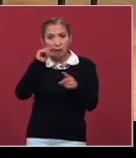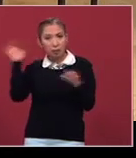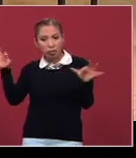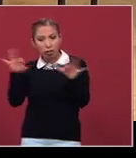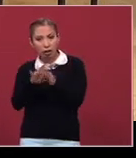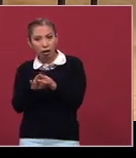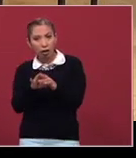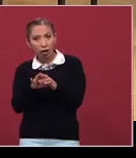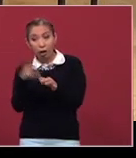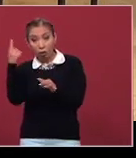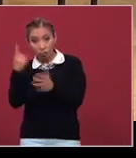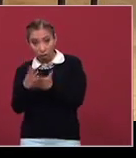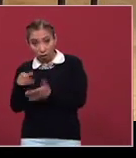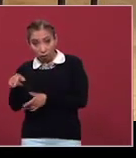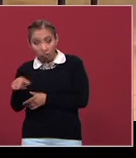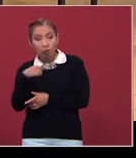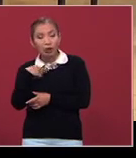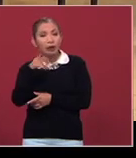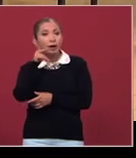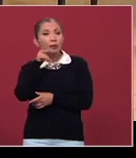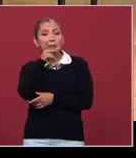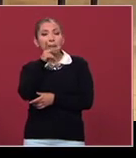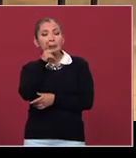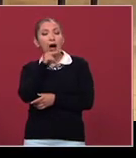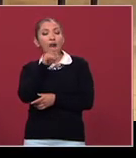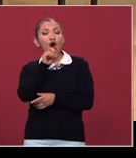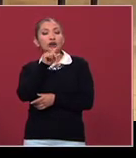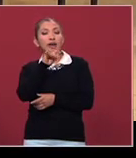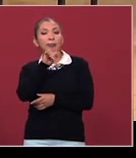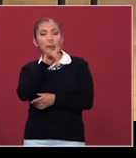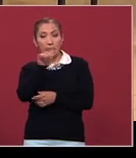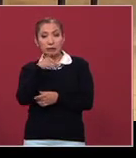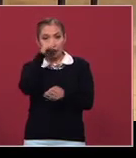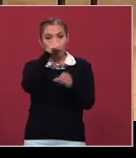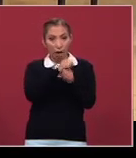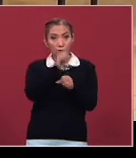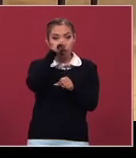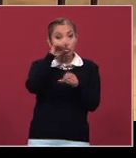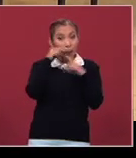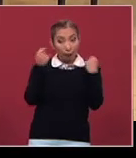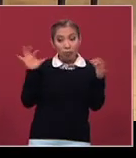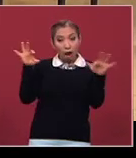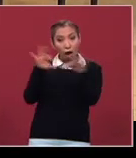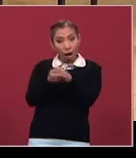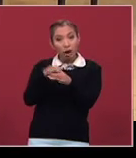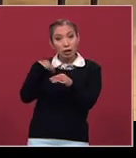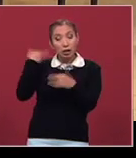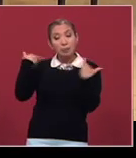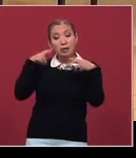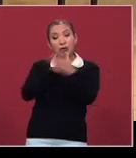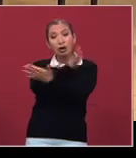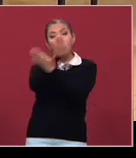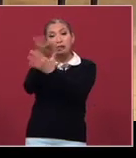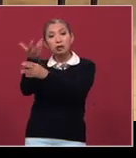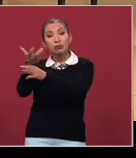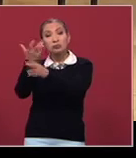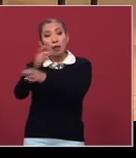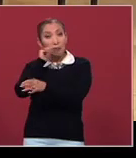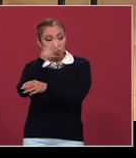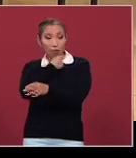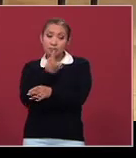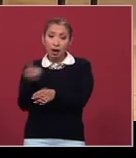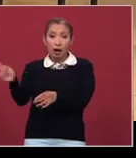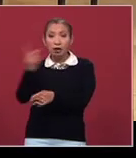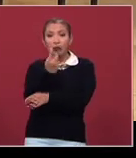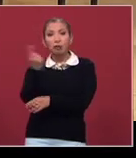y no es el único caso, el papá de Octavio Paz fue secretario de Zapata y fue representante en Estados Unidos justamente de Zapata.